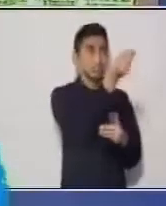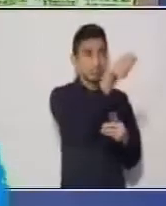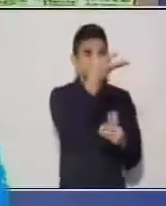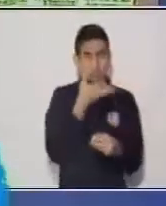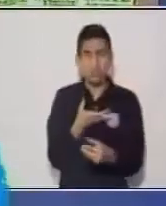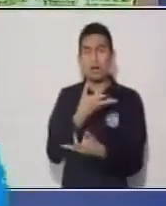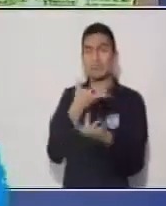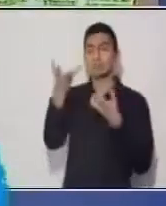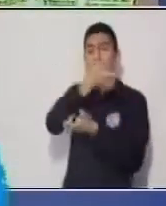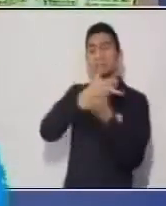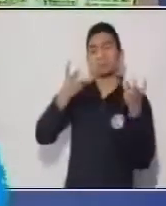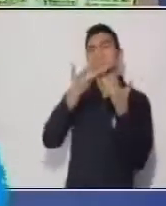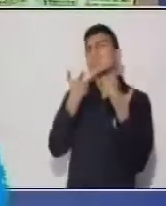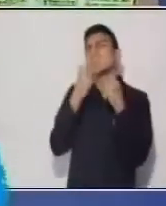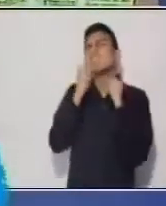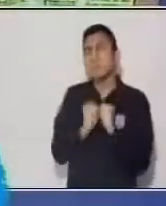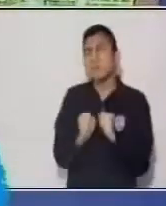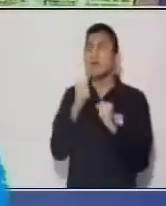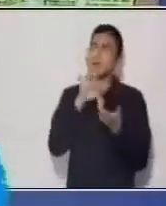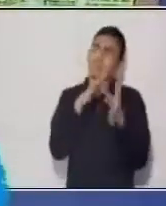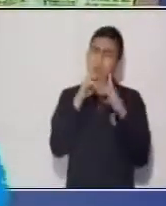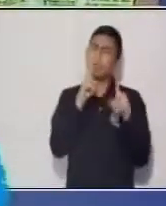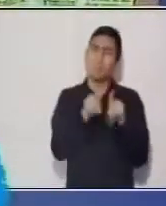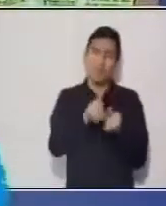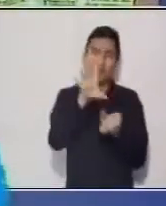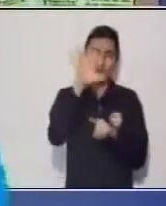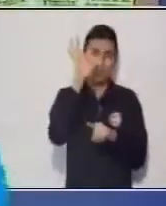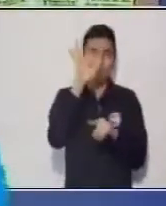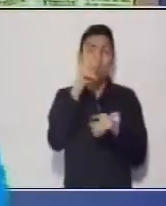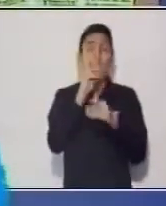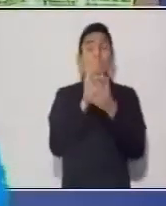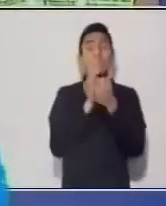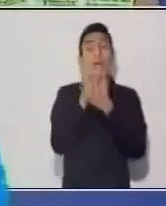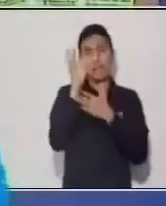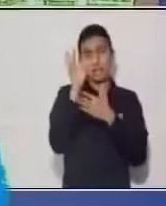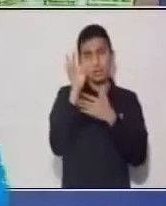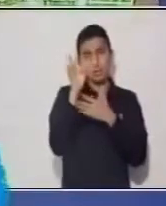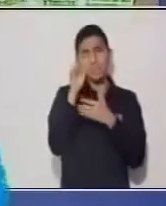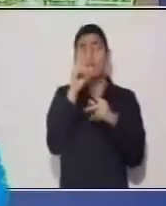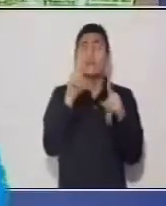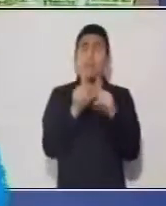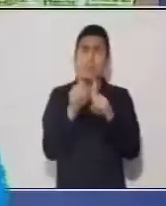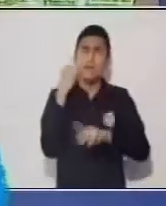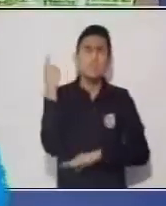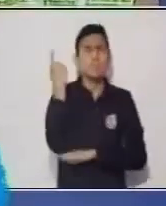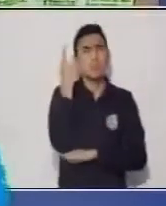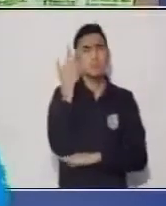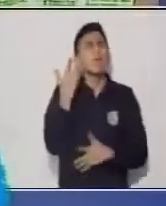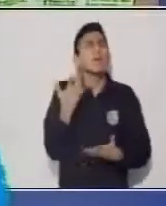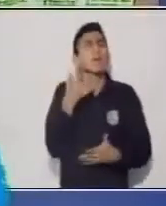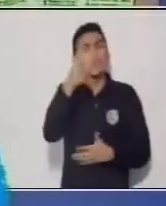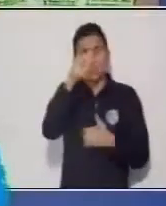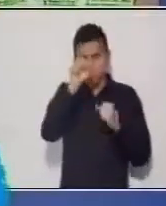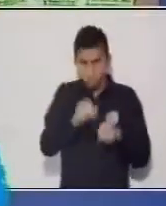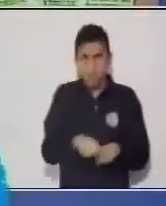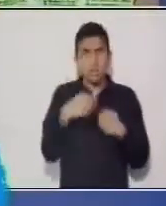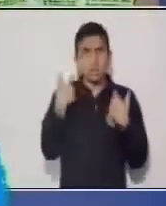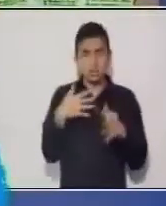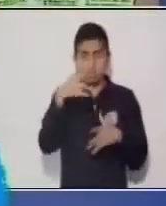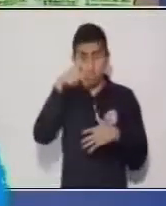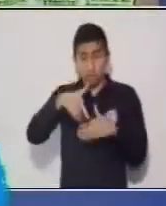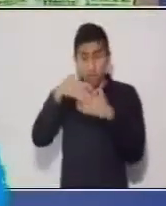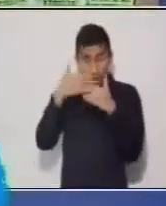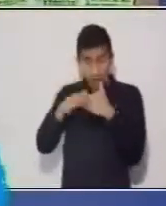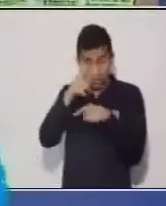Pero esto lo podemos encontrar nosotros entonces en los textos también. Y es importante para que tú, entonces ya a partir de ahora,